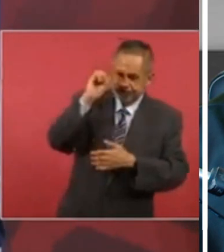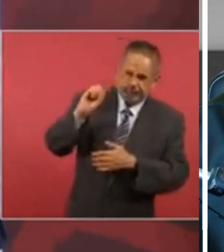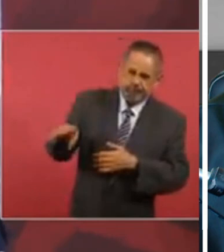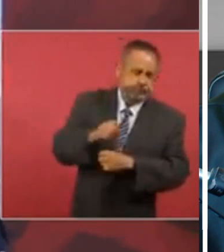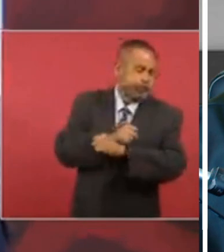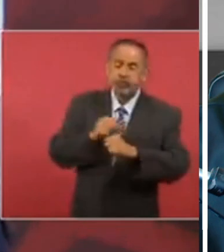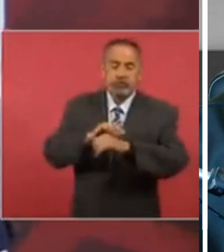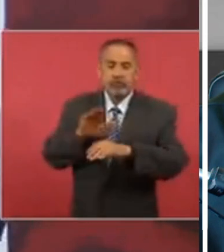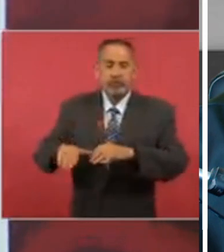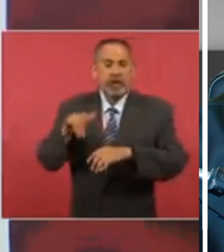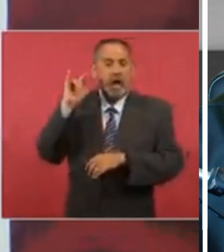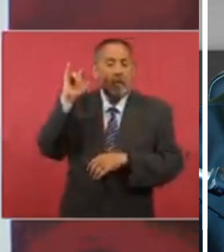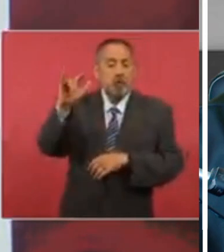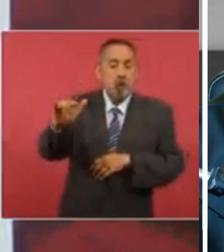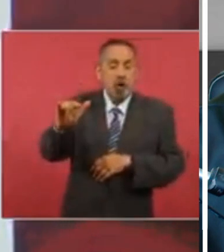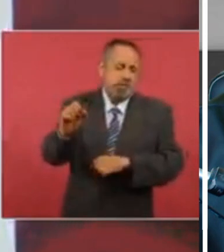a un avión